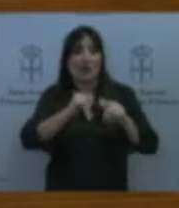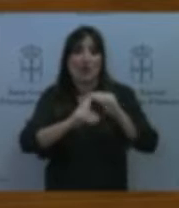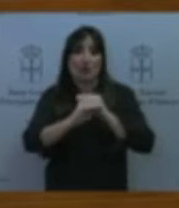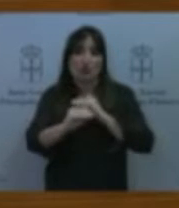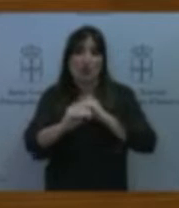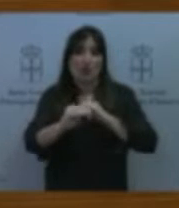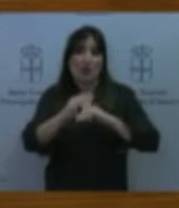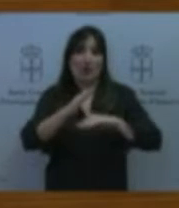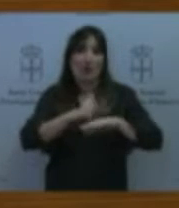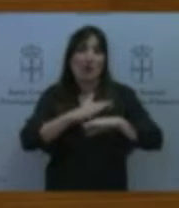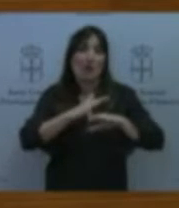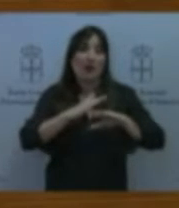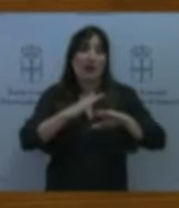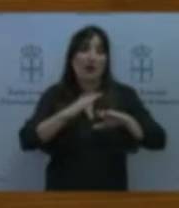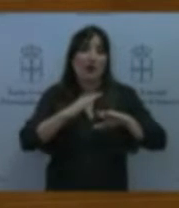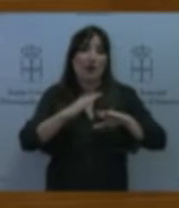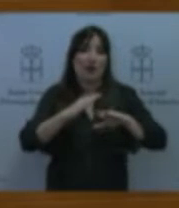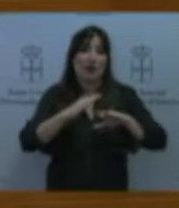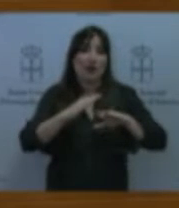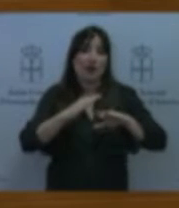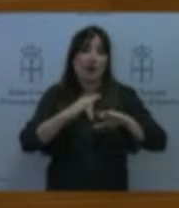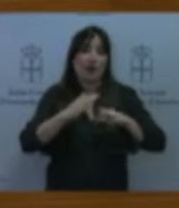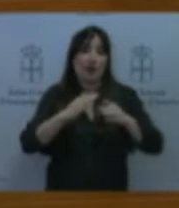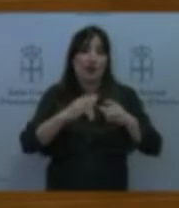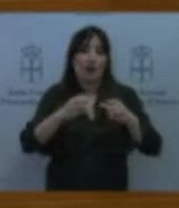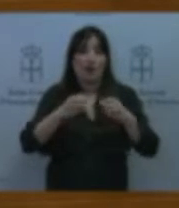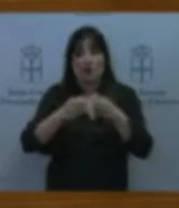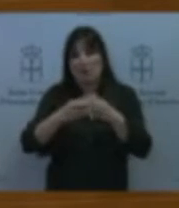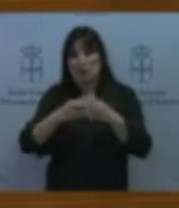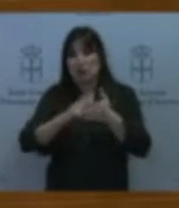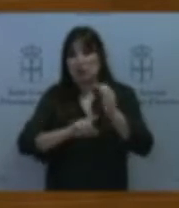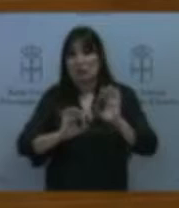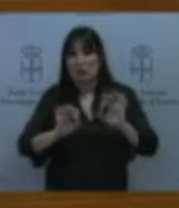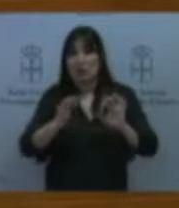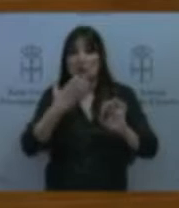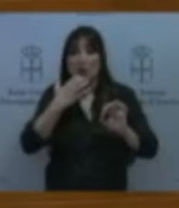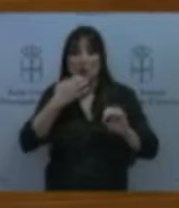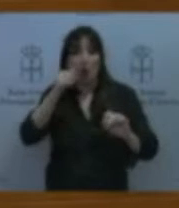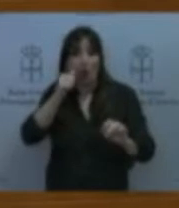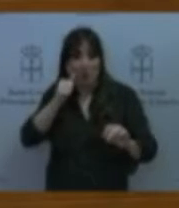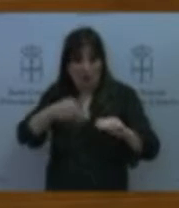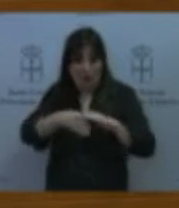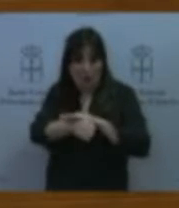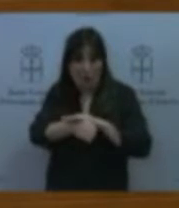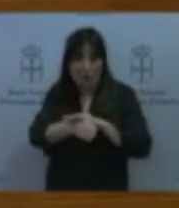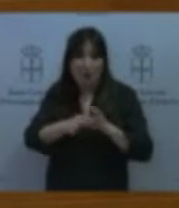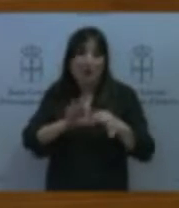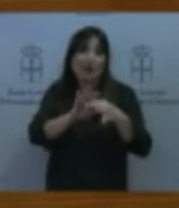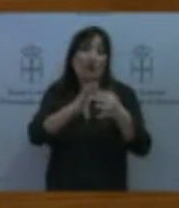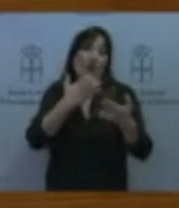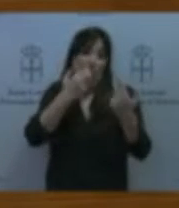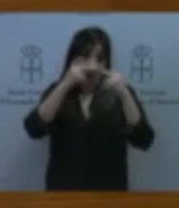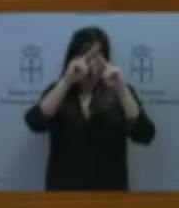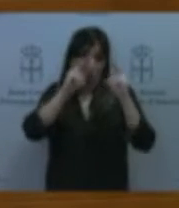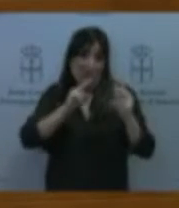nuestra comunidad, especialmente la penetración en Oviedo en relación con el UCA, con el Hospital Universitario